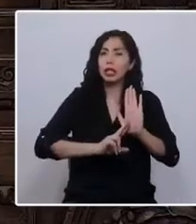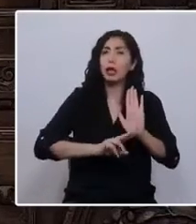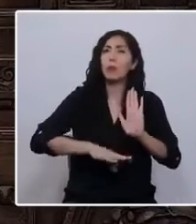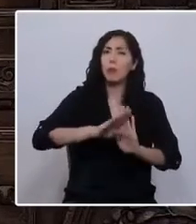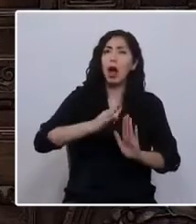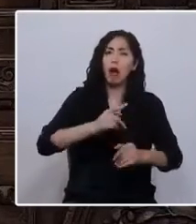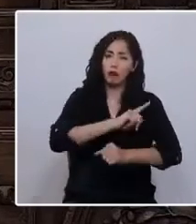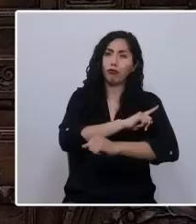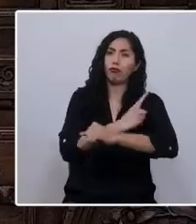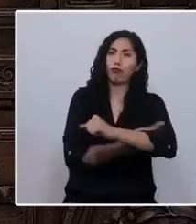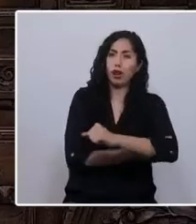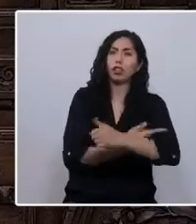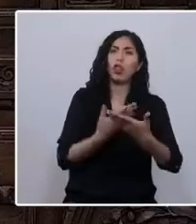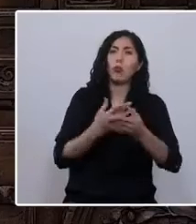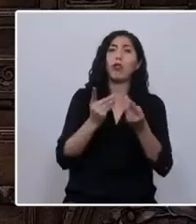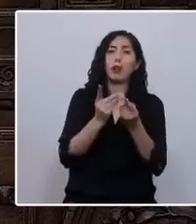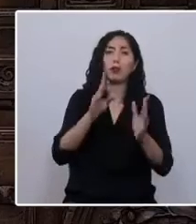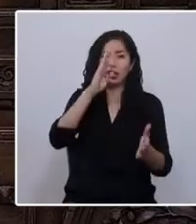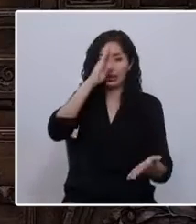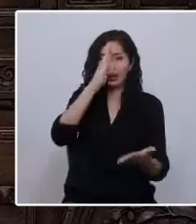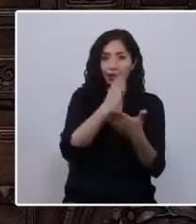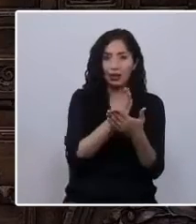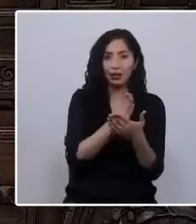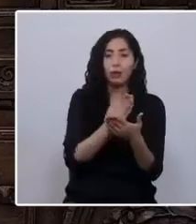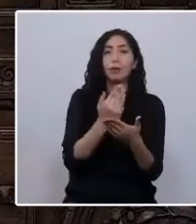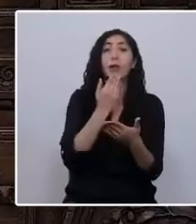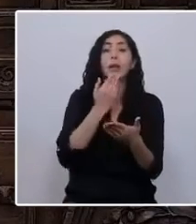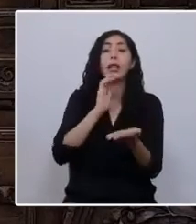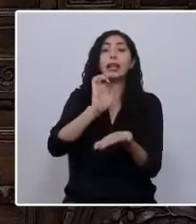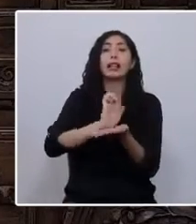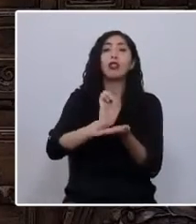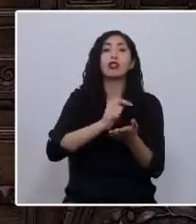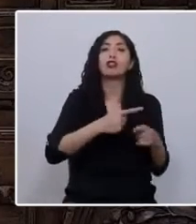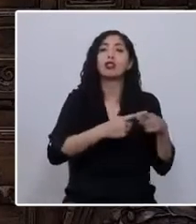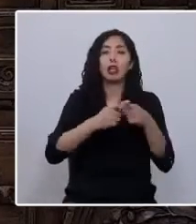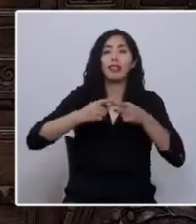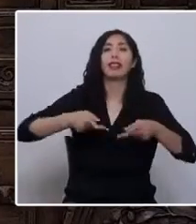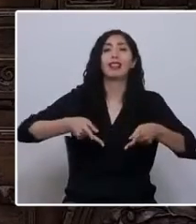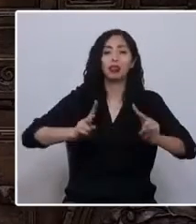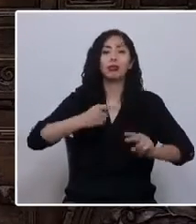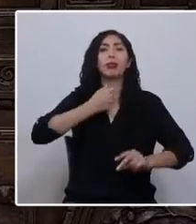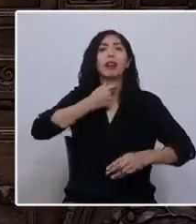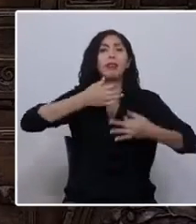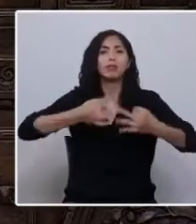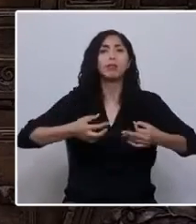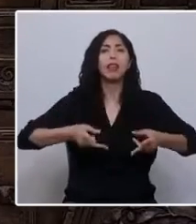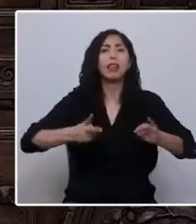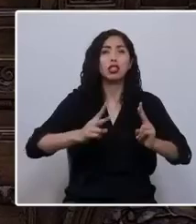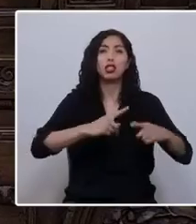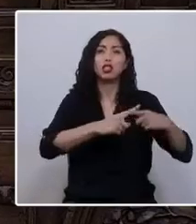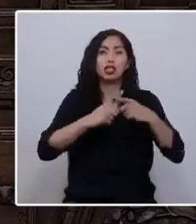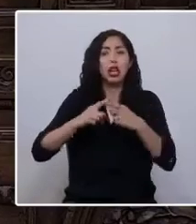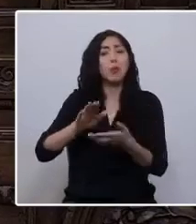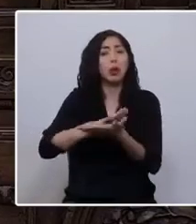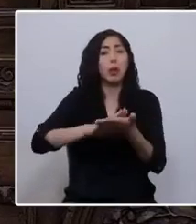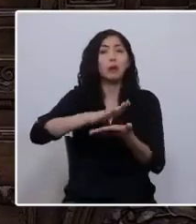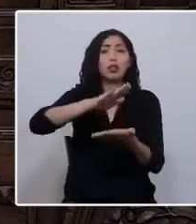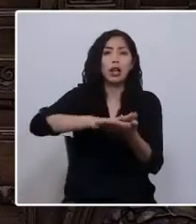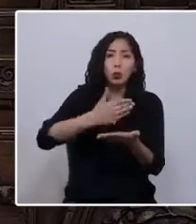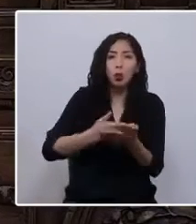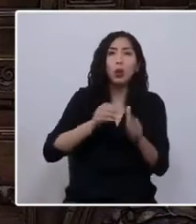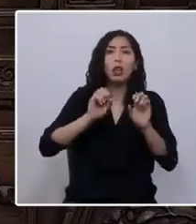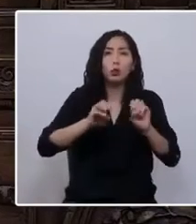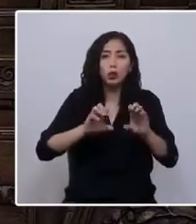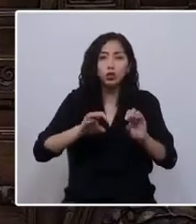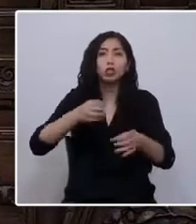democracia directa. Que consagremos un Estado social de derechos, garantizando derechos sociales como la salud, educación, el trabajo, la vivienda,